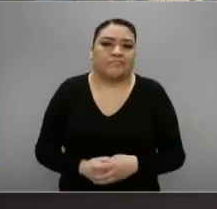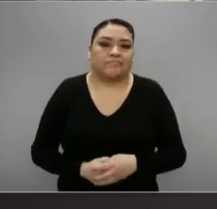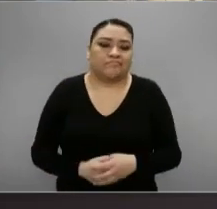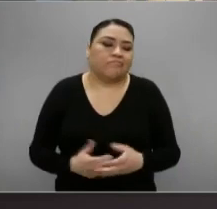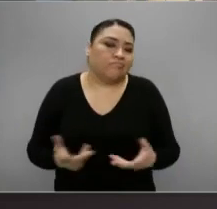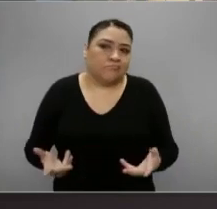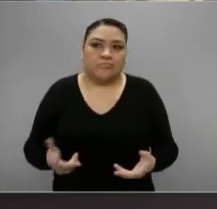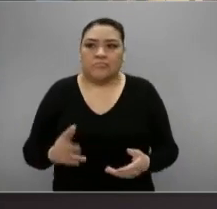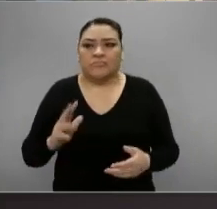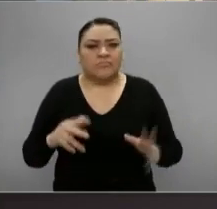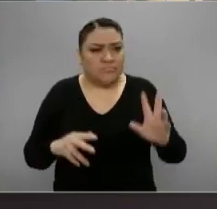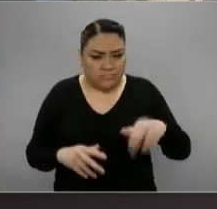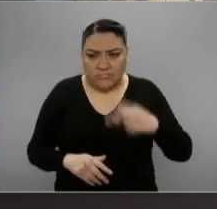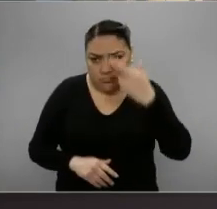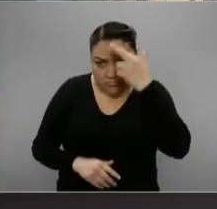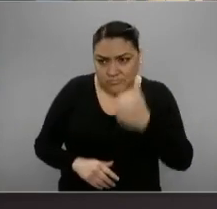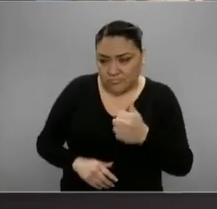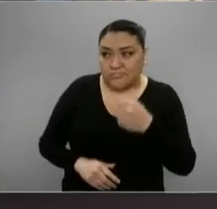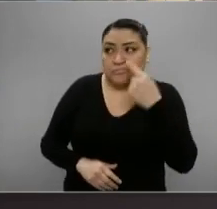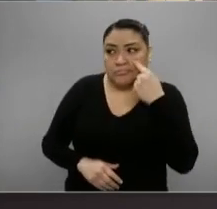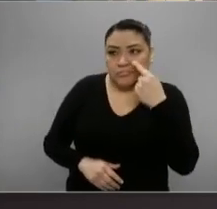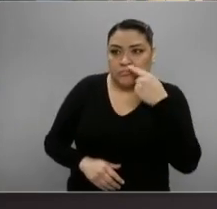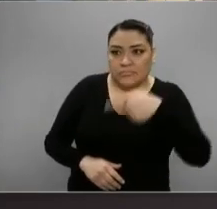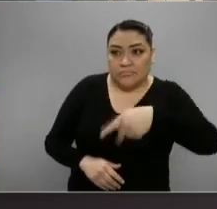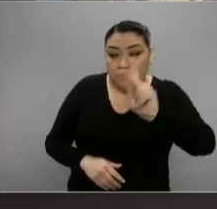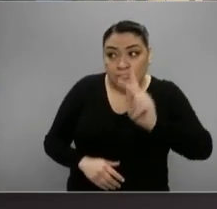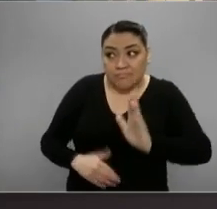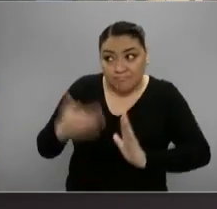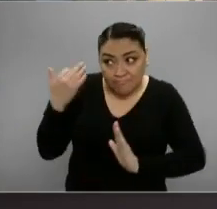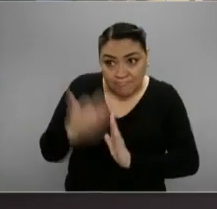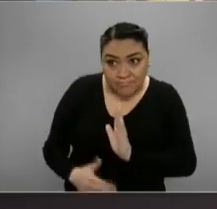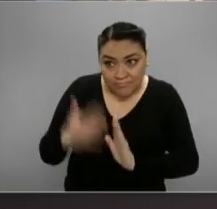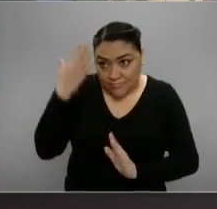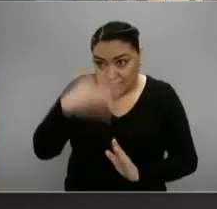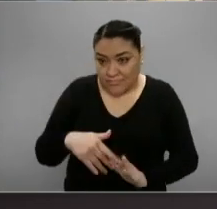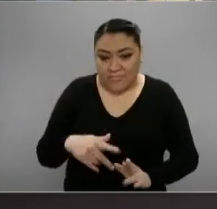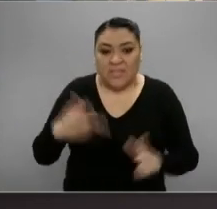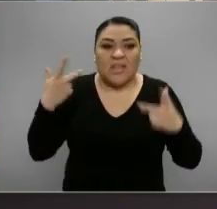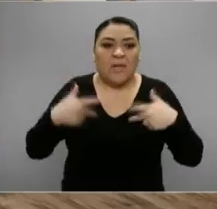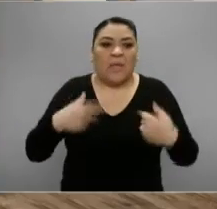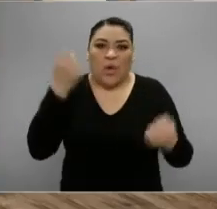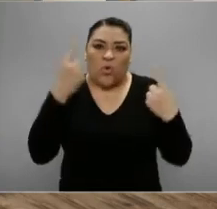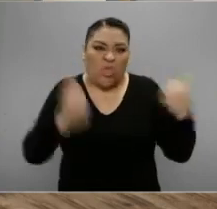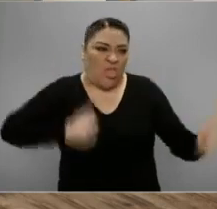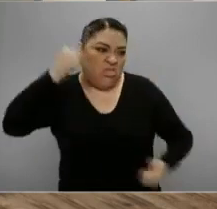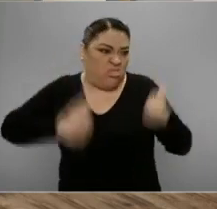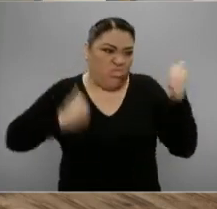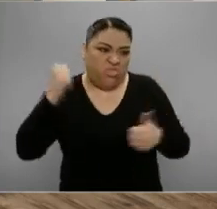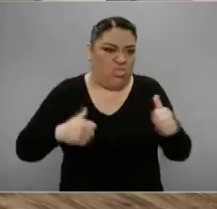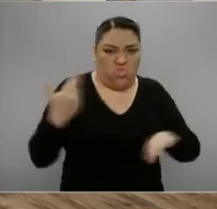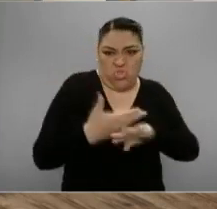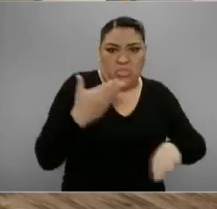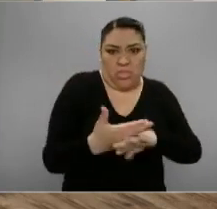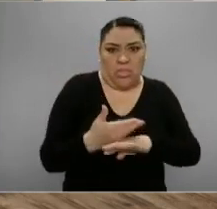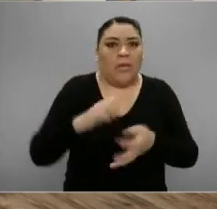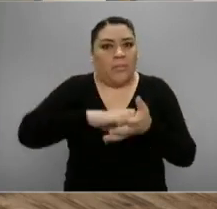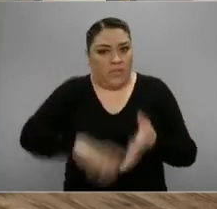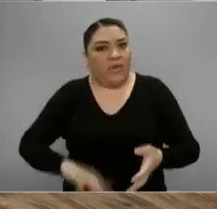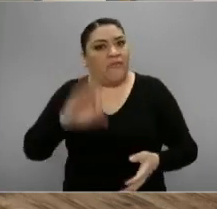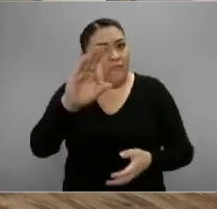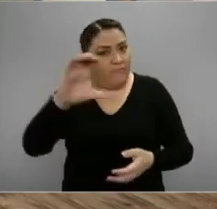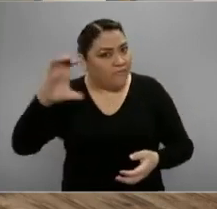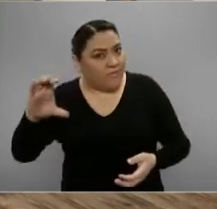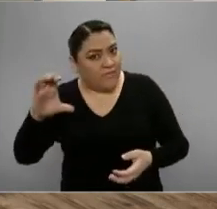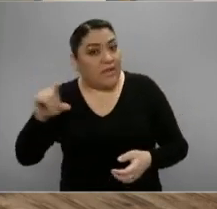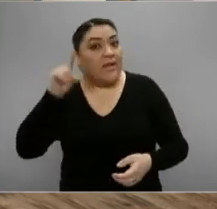Vamos a ir... Digo, lo cual no valida la actitud de Buitre, honestamente, de Felipe Calderón, que ya